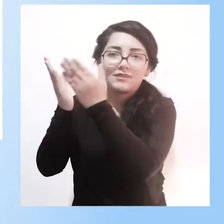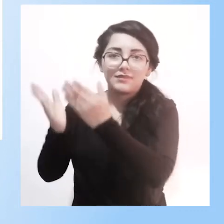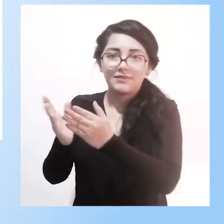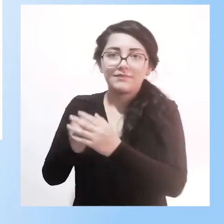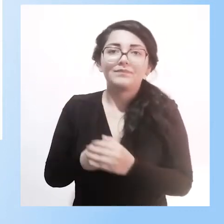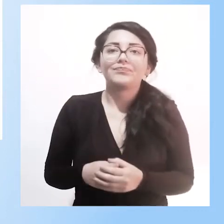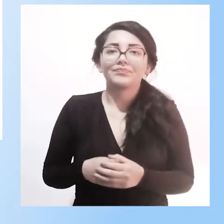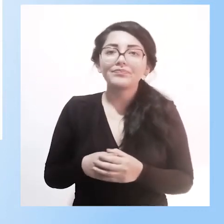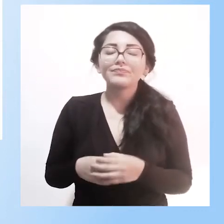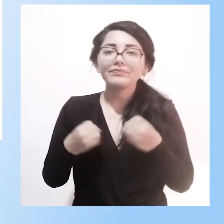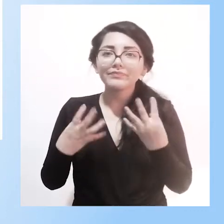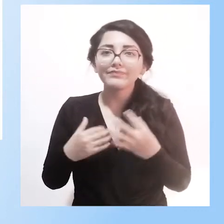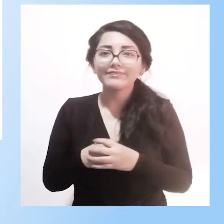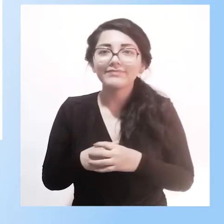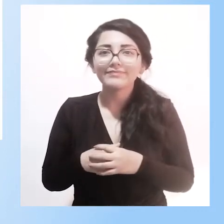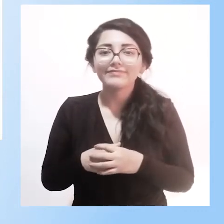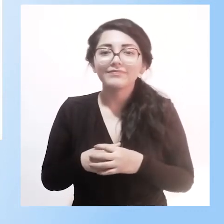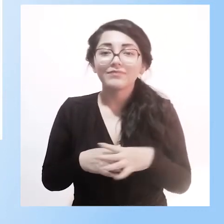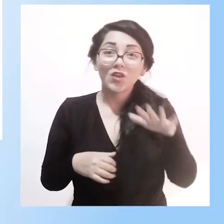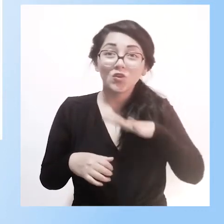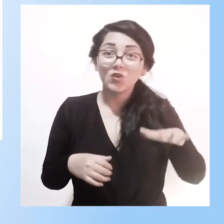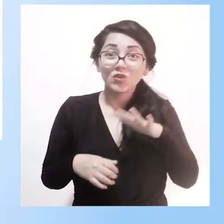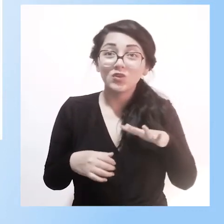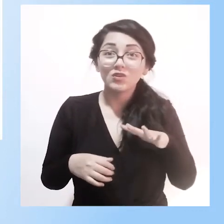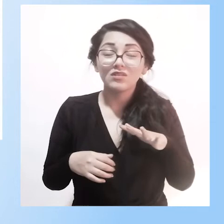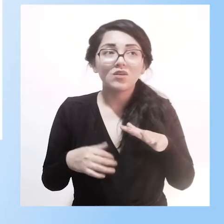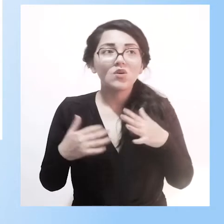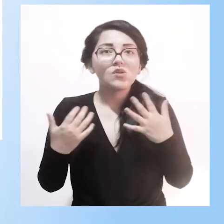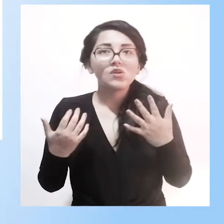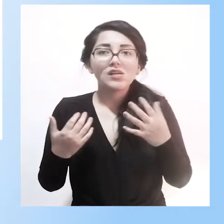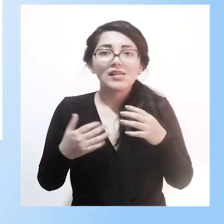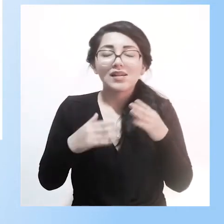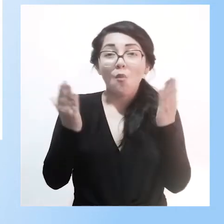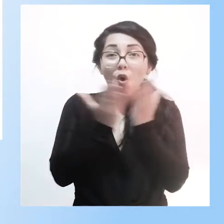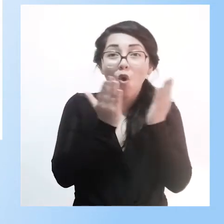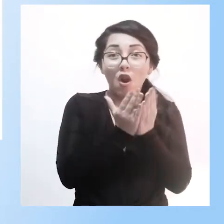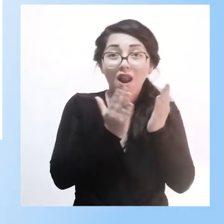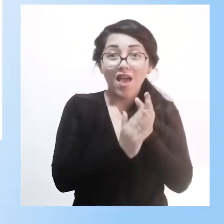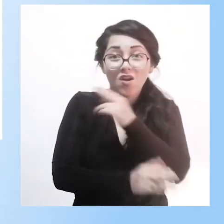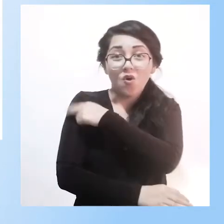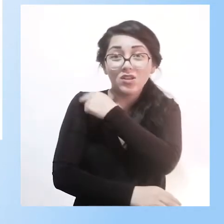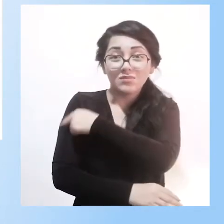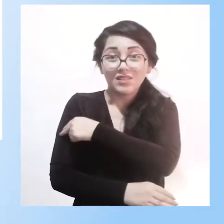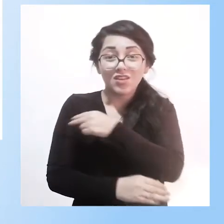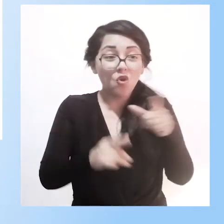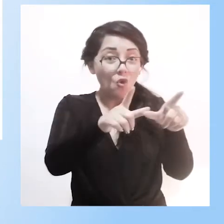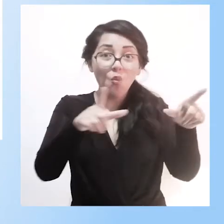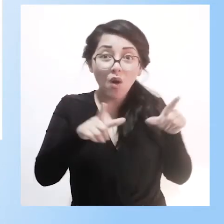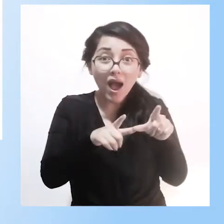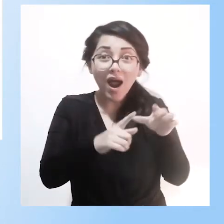Bien, nosotros no tenemos escuelas hospitalarias, no tenemos ninguna escuela